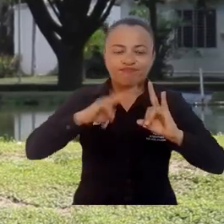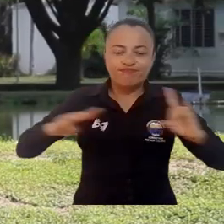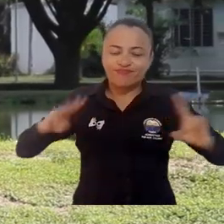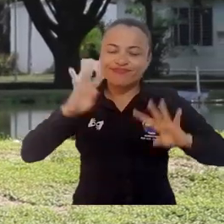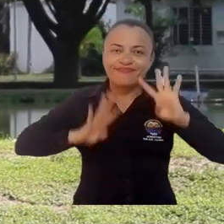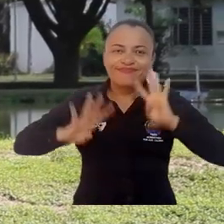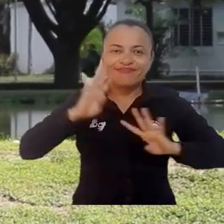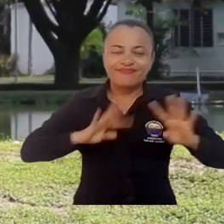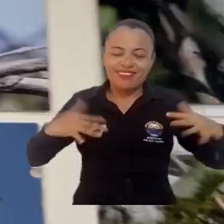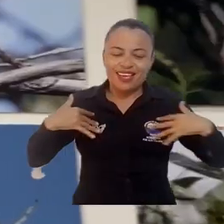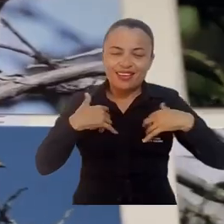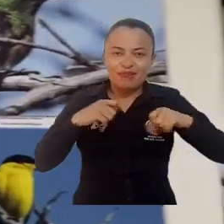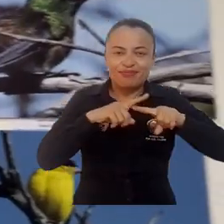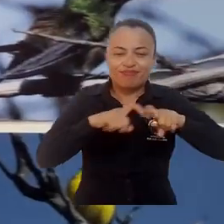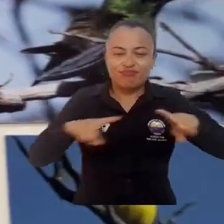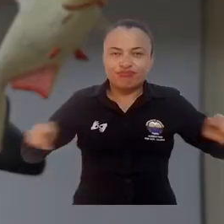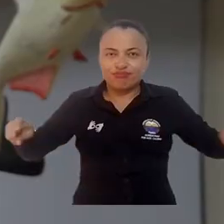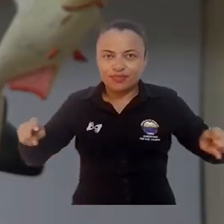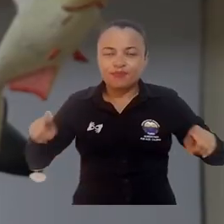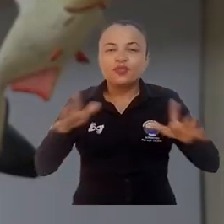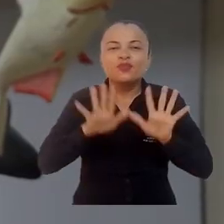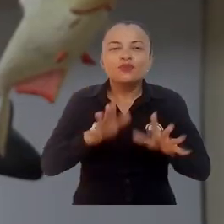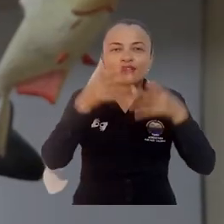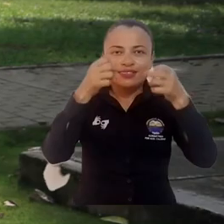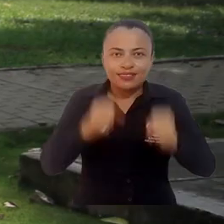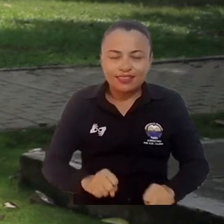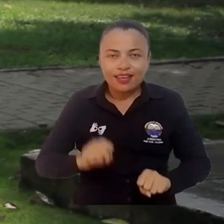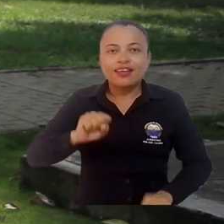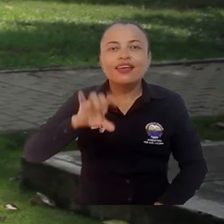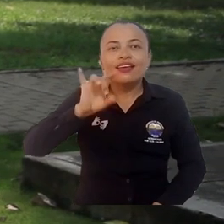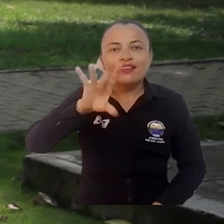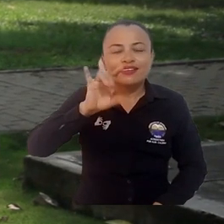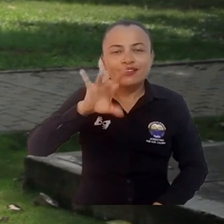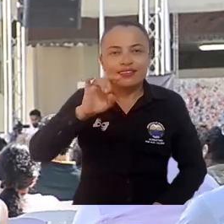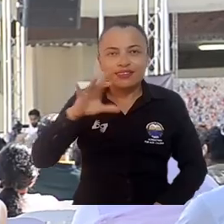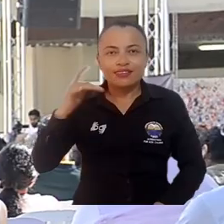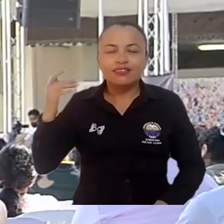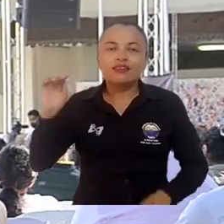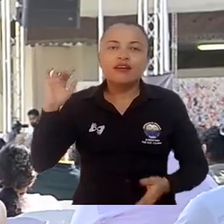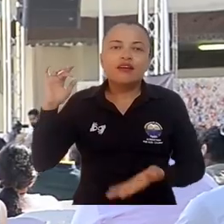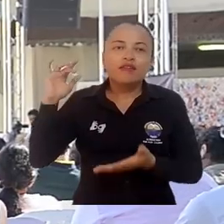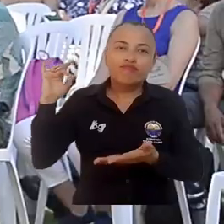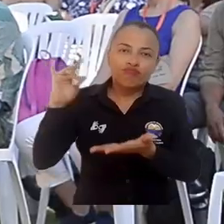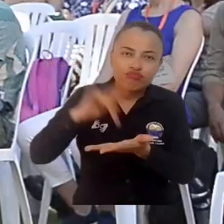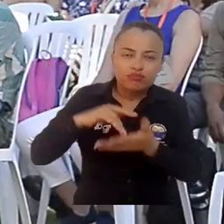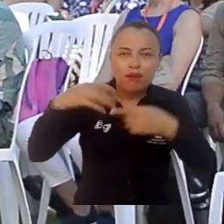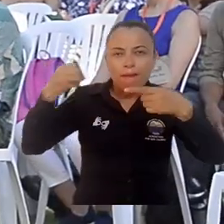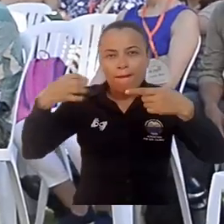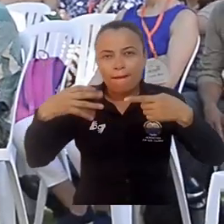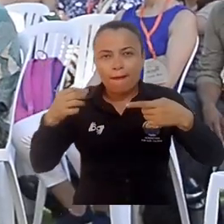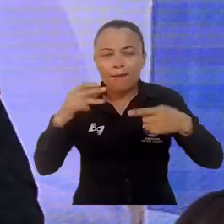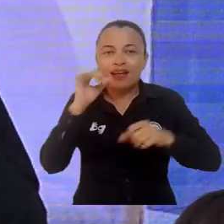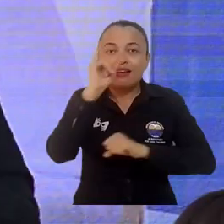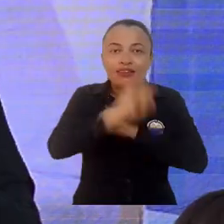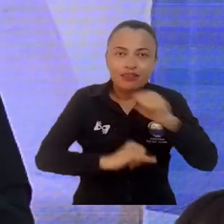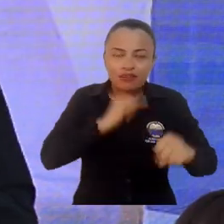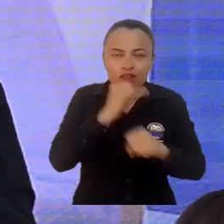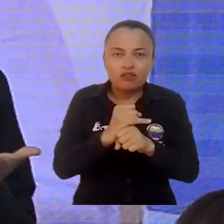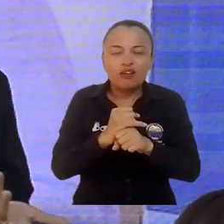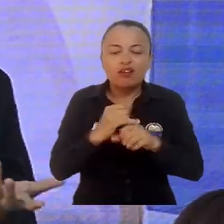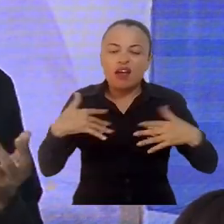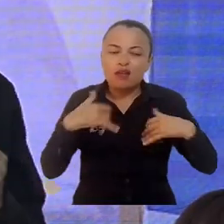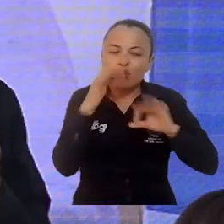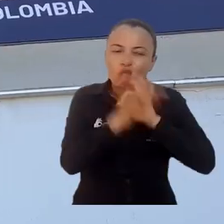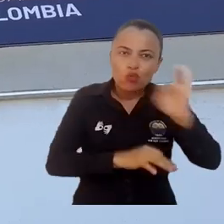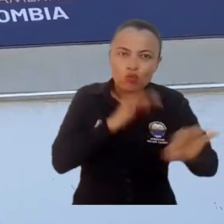La Universidad del Magdalena se vistió de fauna como sede del XV Congreso Internacional de Manejo de Fauna Silvestre en la Amazonía y